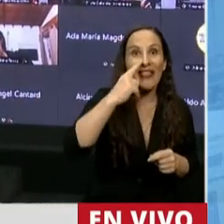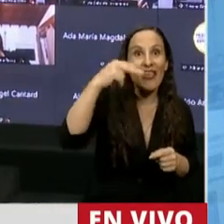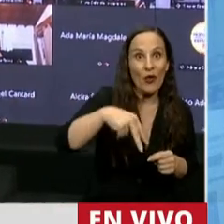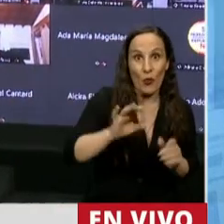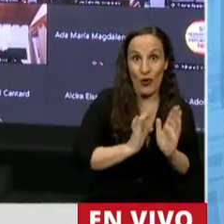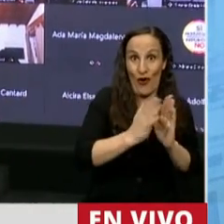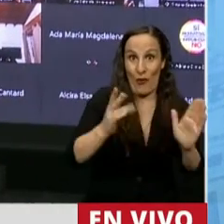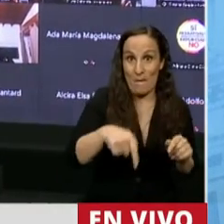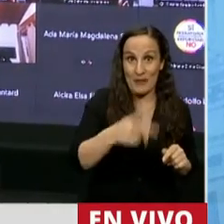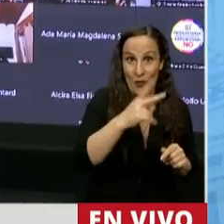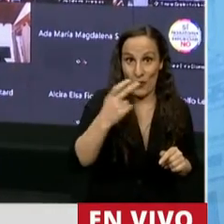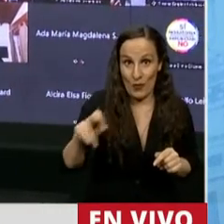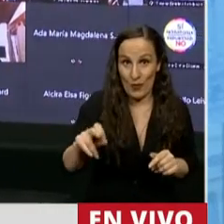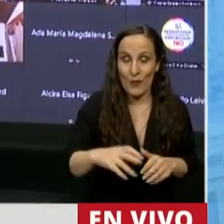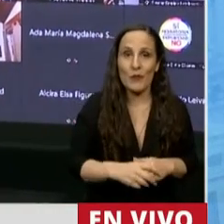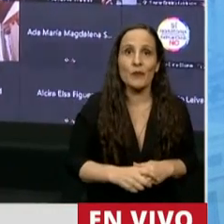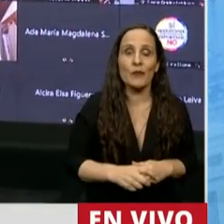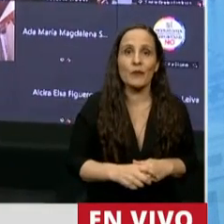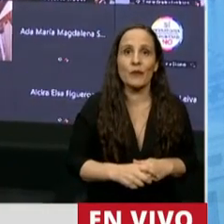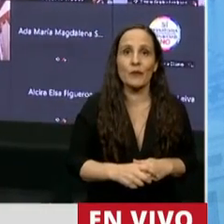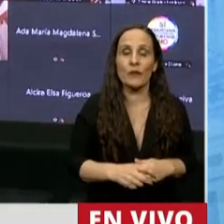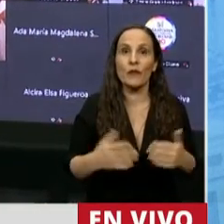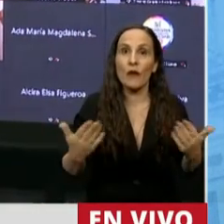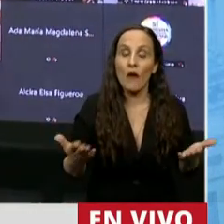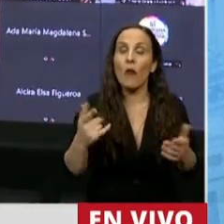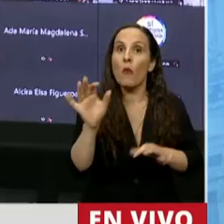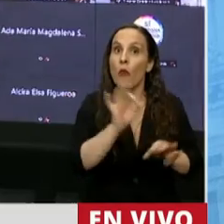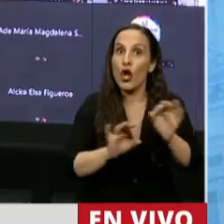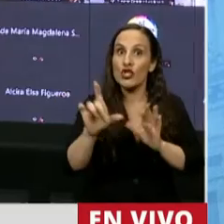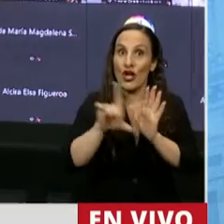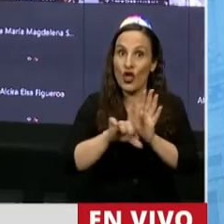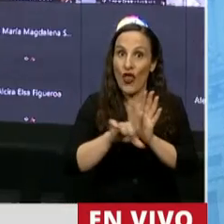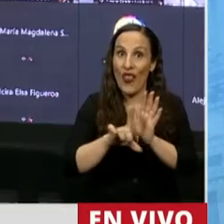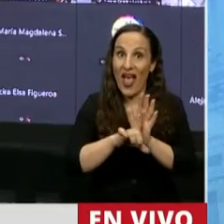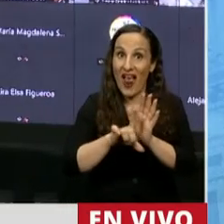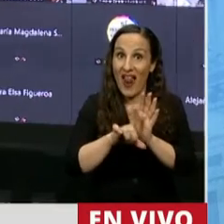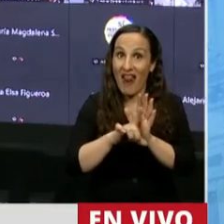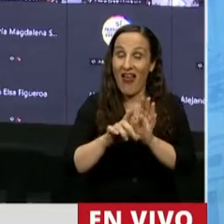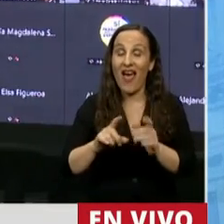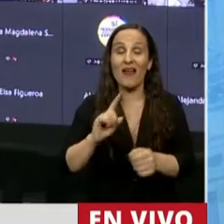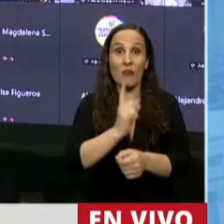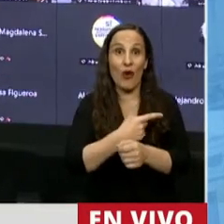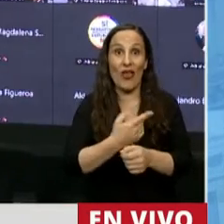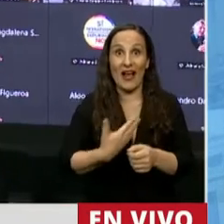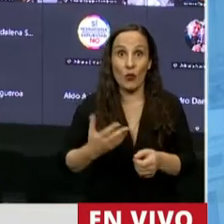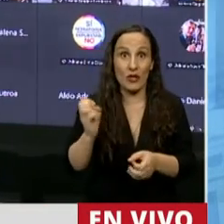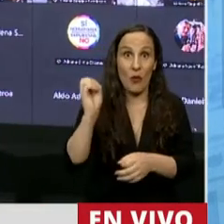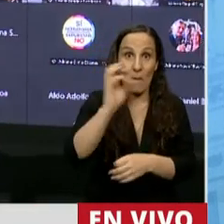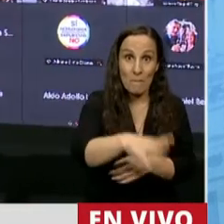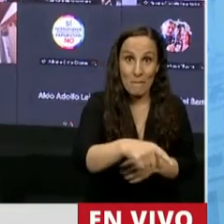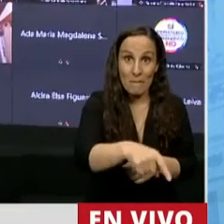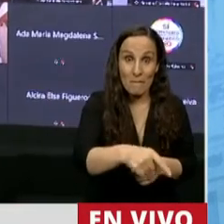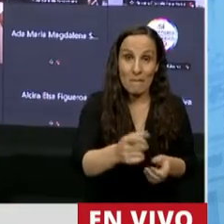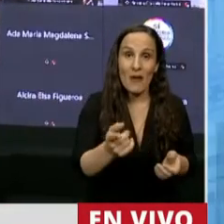y ante el envío de un proyecto de ley por parte del Ejecutivo con el que no contaban